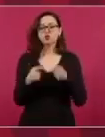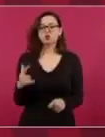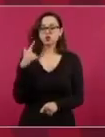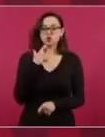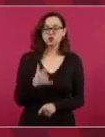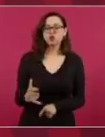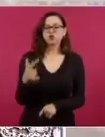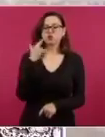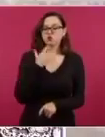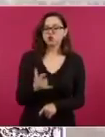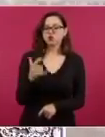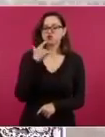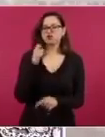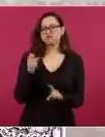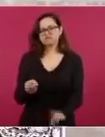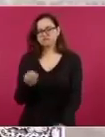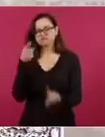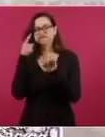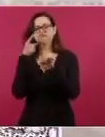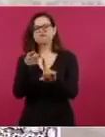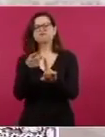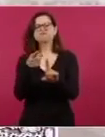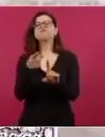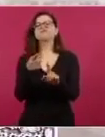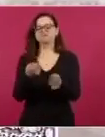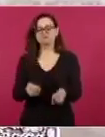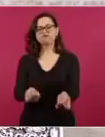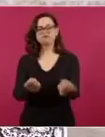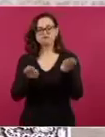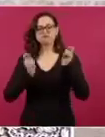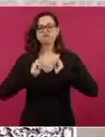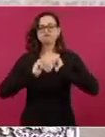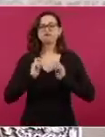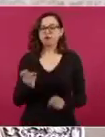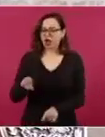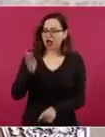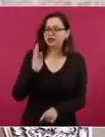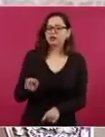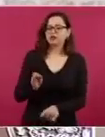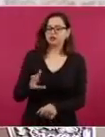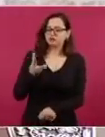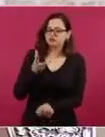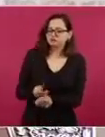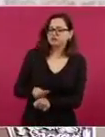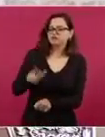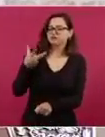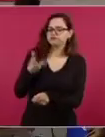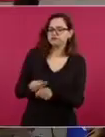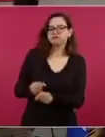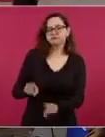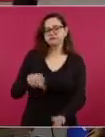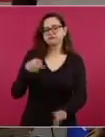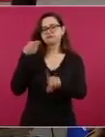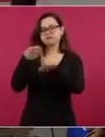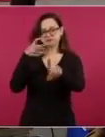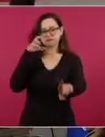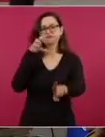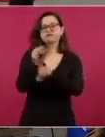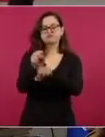desafío lo asumimos y vamos a lograr el propósito de